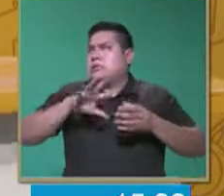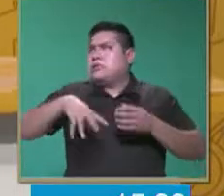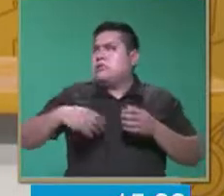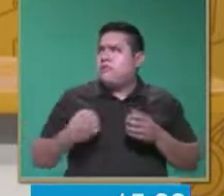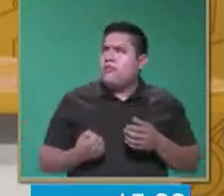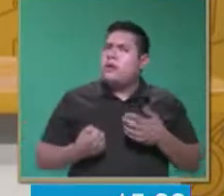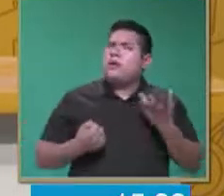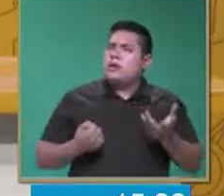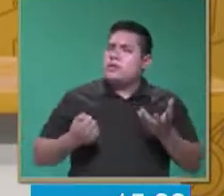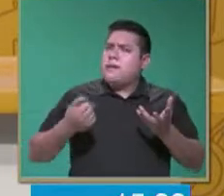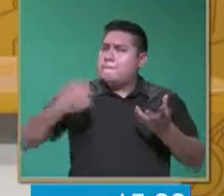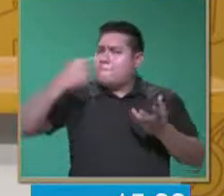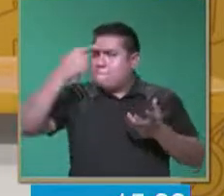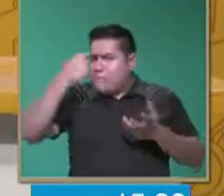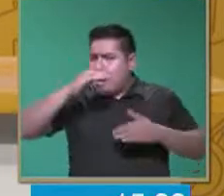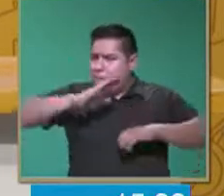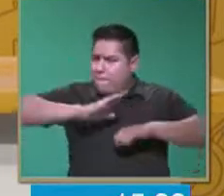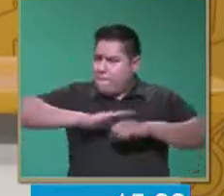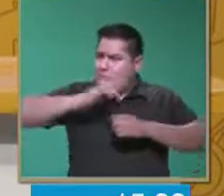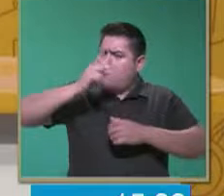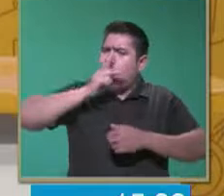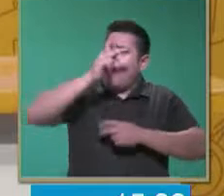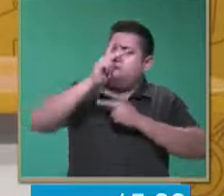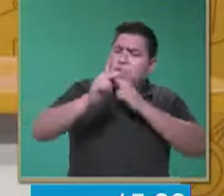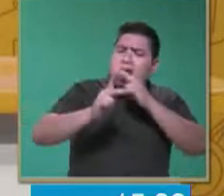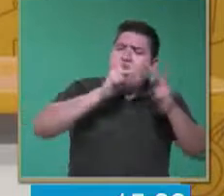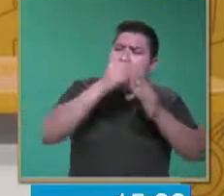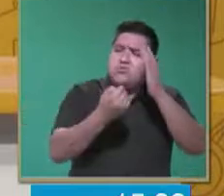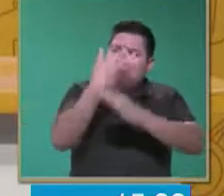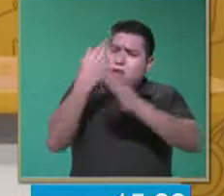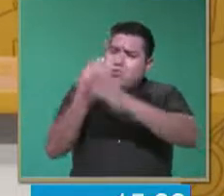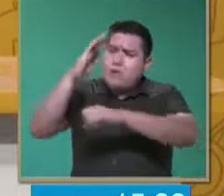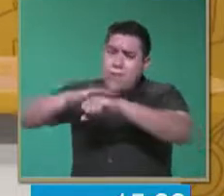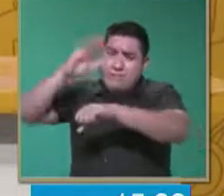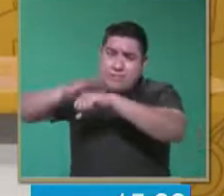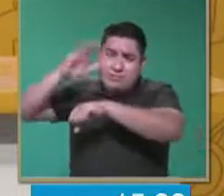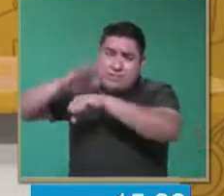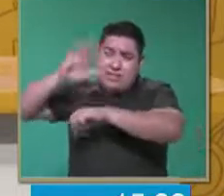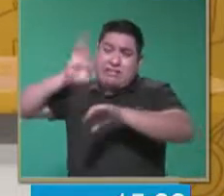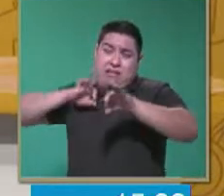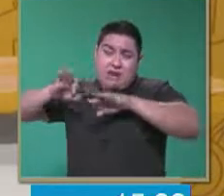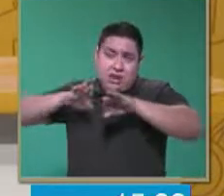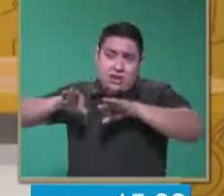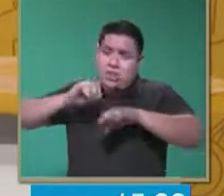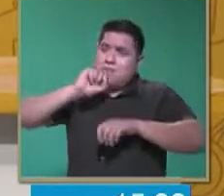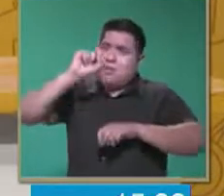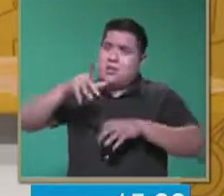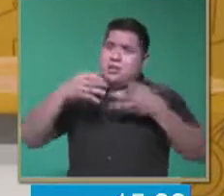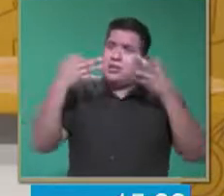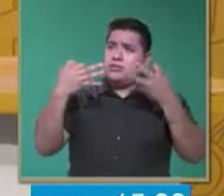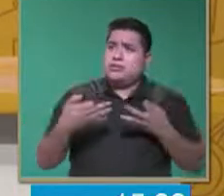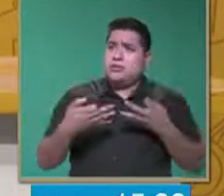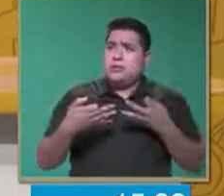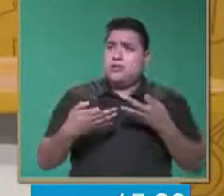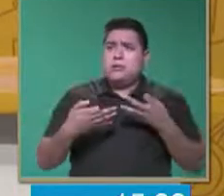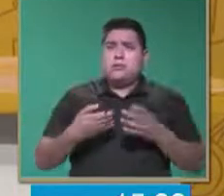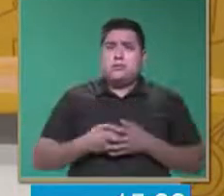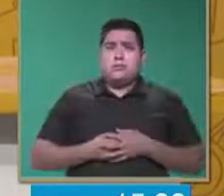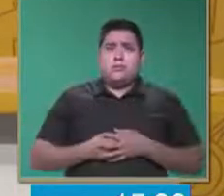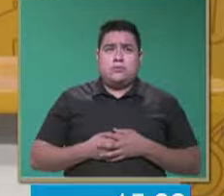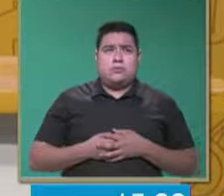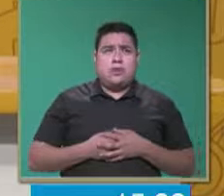aumentar cada vez más este vocabulario. Podemos establecer inicialmente